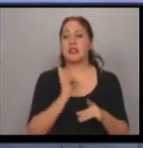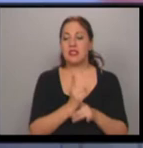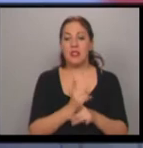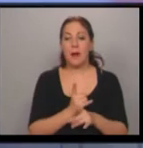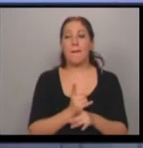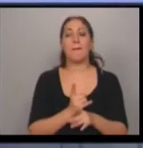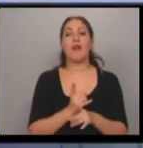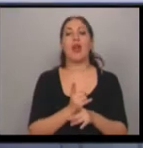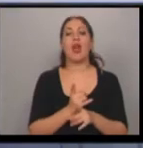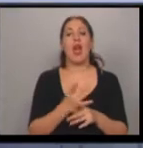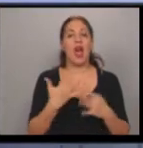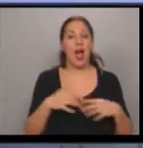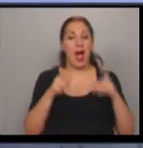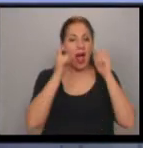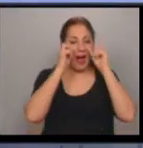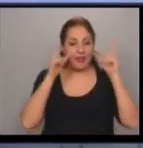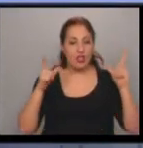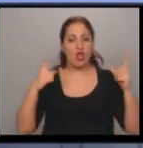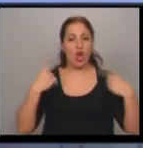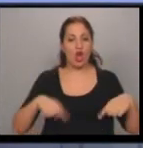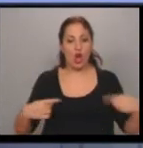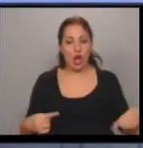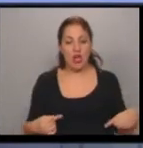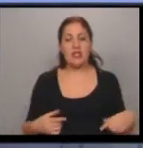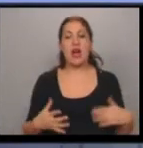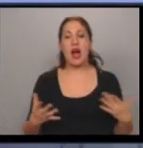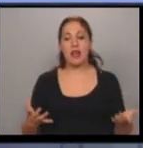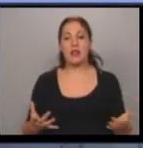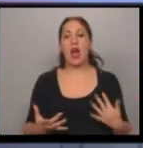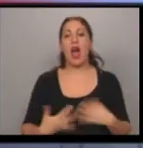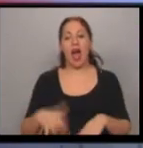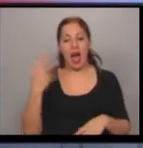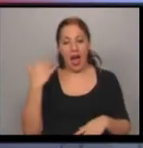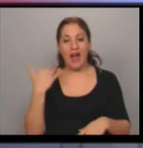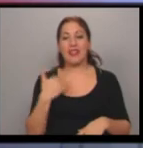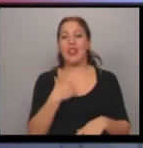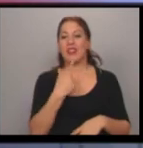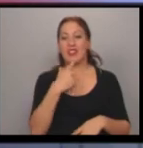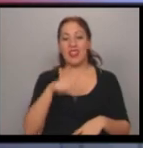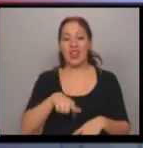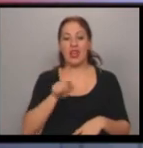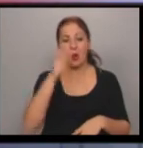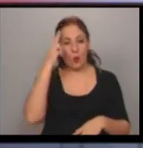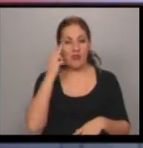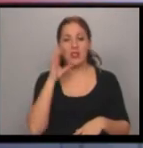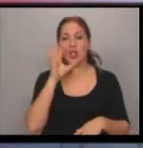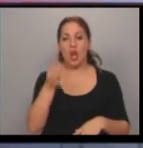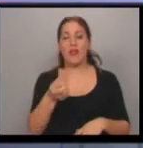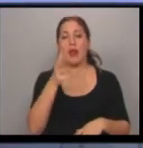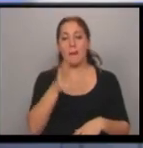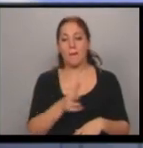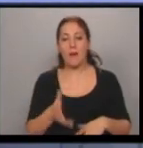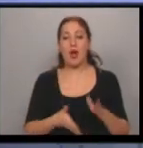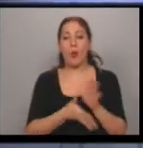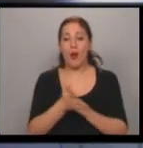permanentemente atento a todo y esto habla también de cómo está viviendo él. Alguna vez dijimos aquí en Canal 9 que es notable como el Papa cuando sale y se